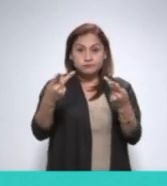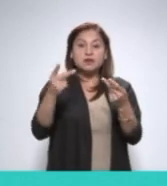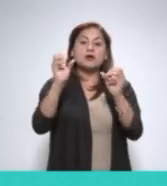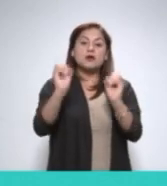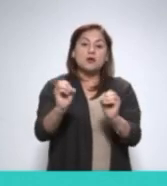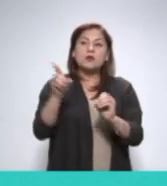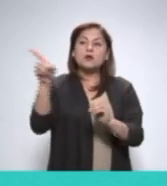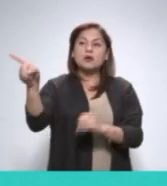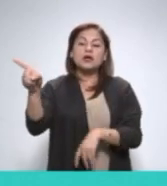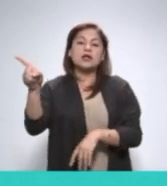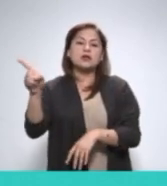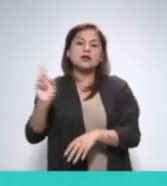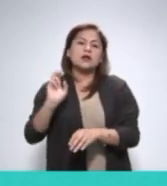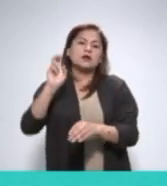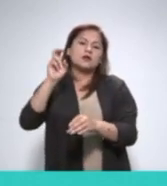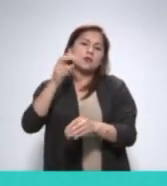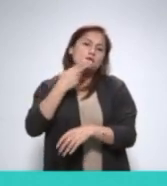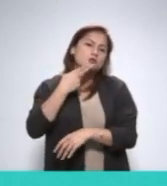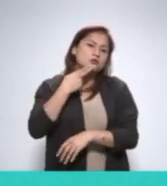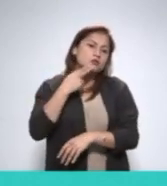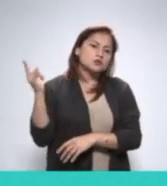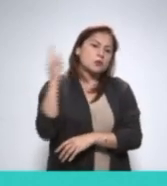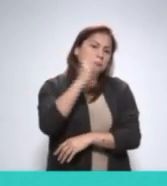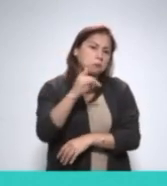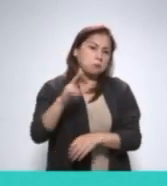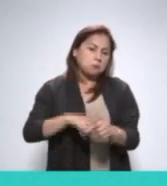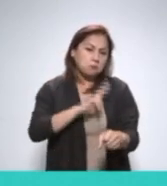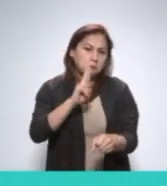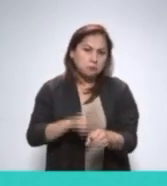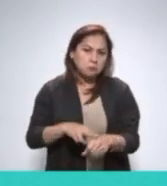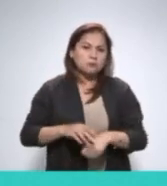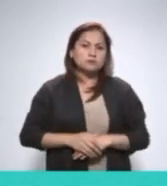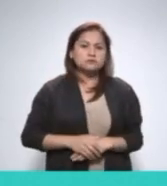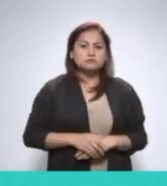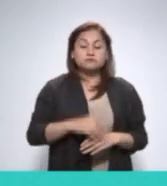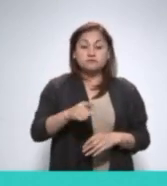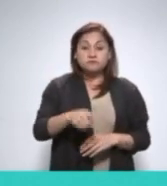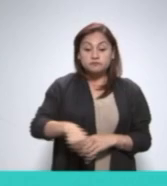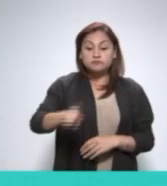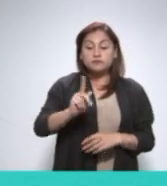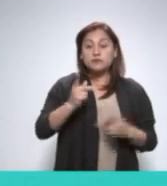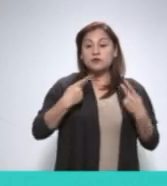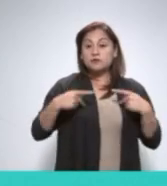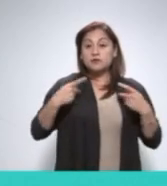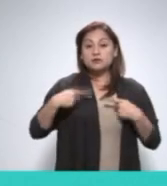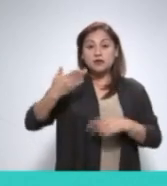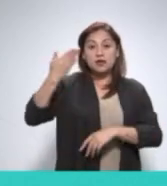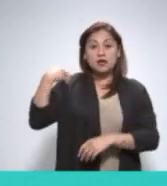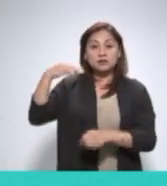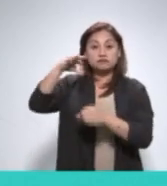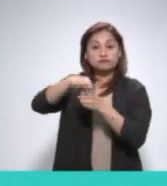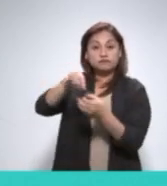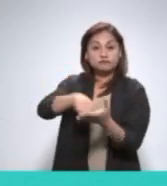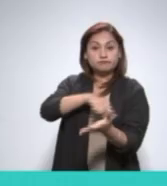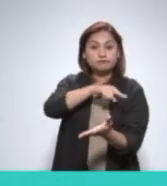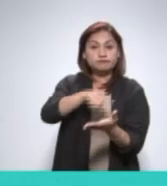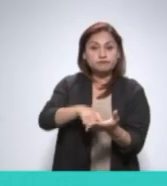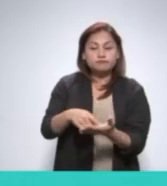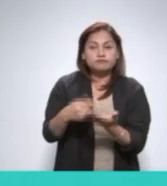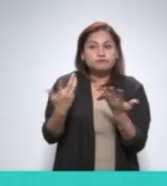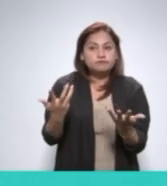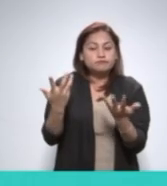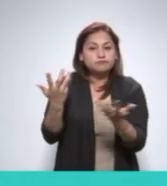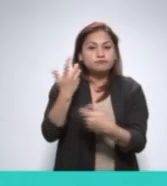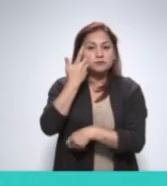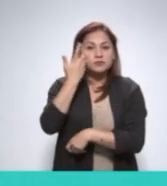comerciales. Para que el gobierno demuestre los resultados que los ciudadanos demandaron en las urnas, es necesario que existan cifras y